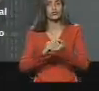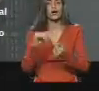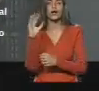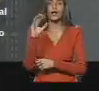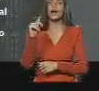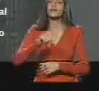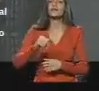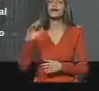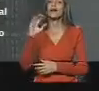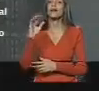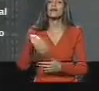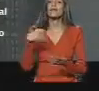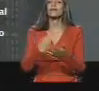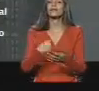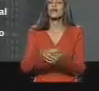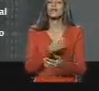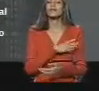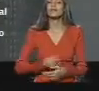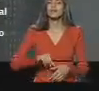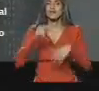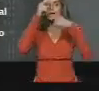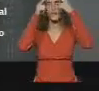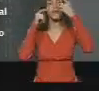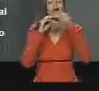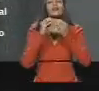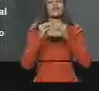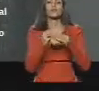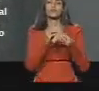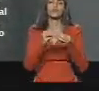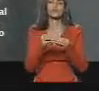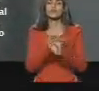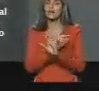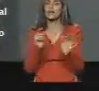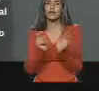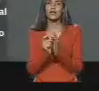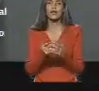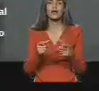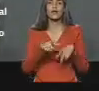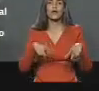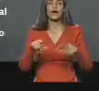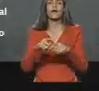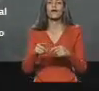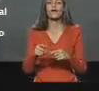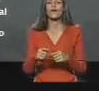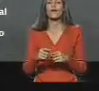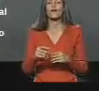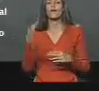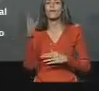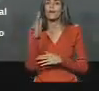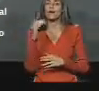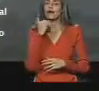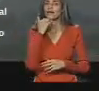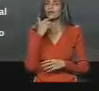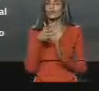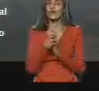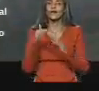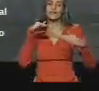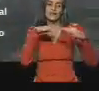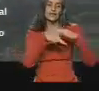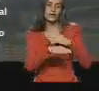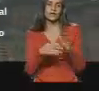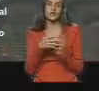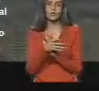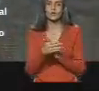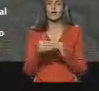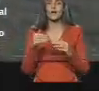Caracas la inversión que el presidente ha hecho para la rehabilitación integral del Parque Central. Ahí hay inversión para el estacionamiento del